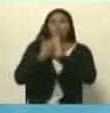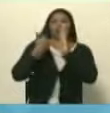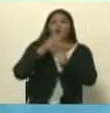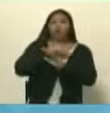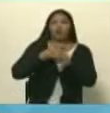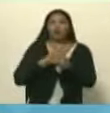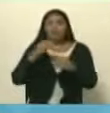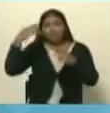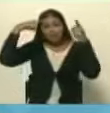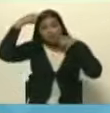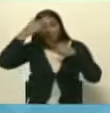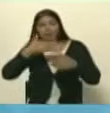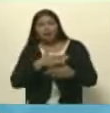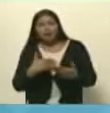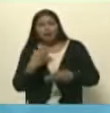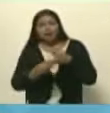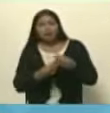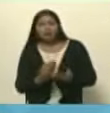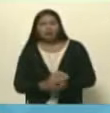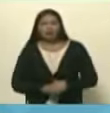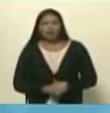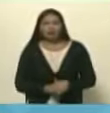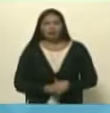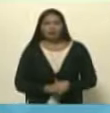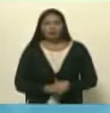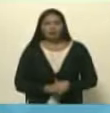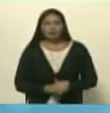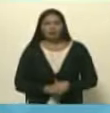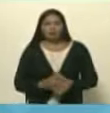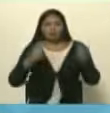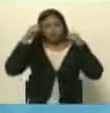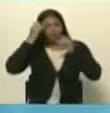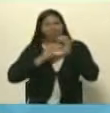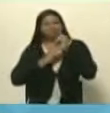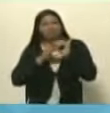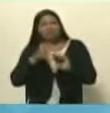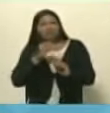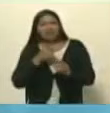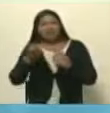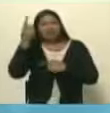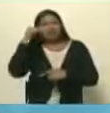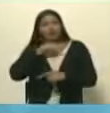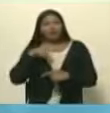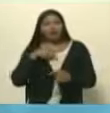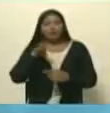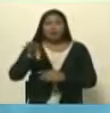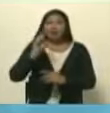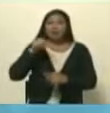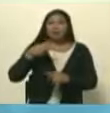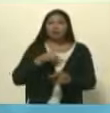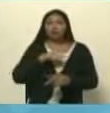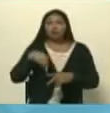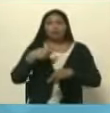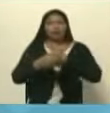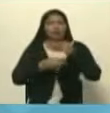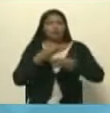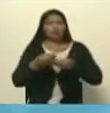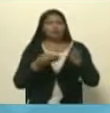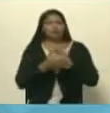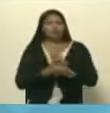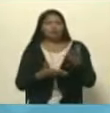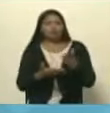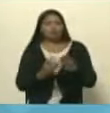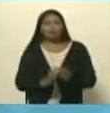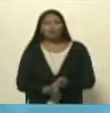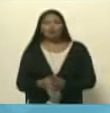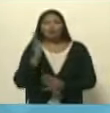contra el presidente Hugo Chávez, el comandante Hugo Chávez Fría. Y fíjense que desde ayer en nuestro país se está realizando la